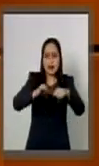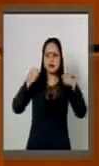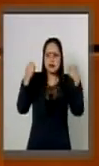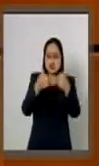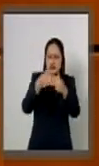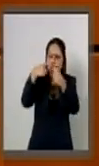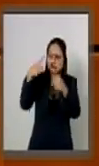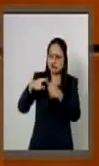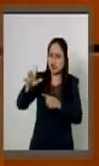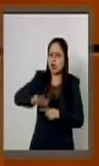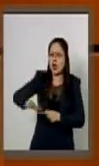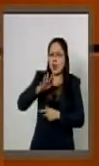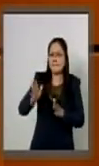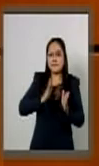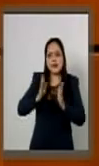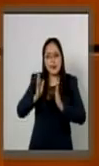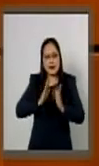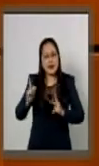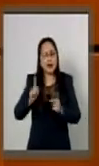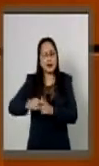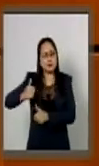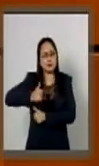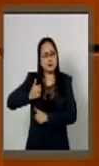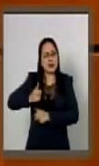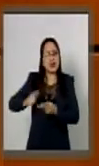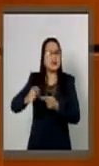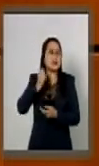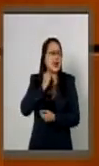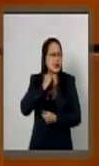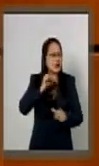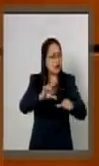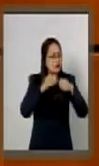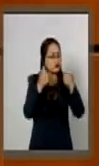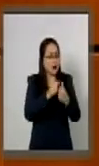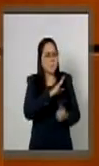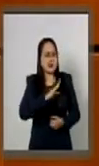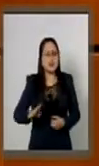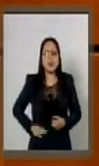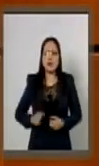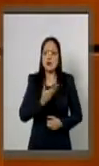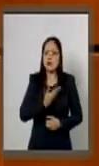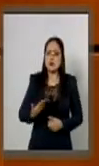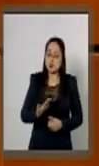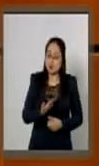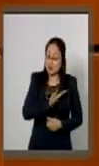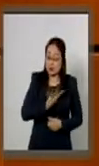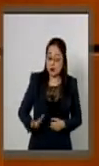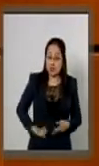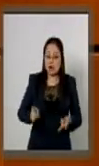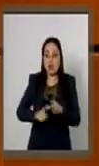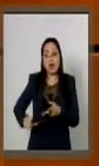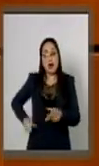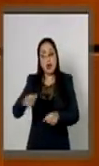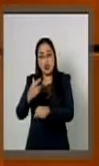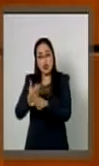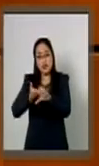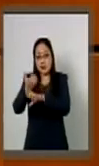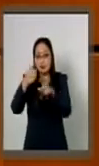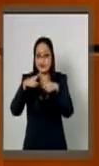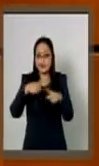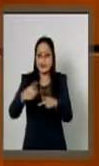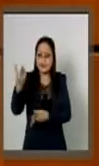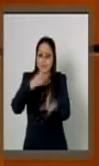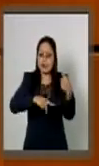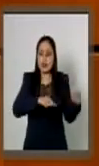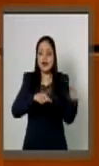Fuerzas Armadas, grupos organizados, senadores, presidentes municipales y gobernadores de las diferentes entidades federativas que